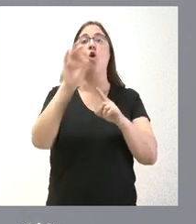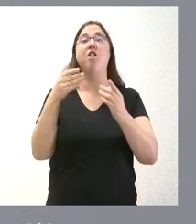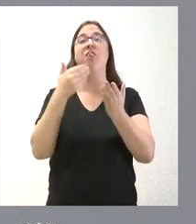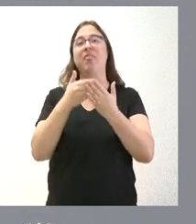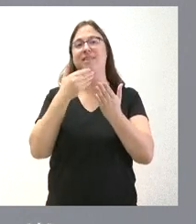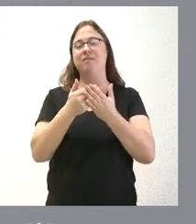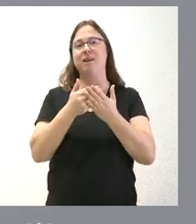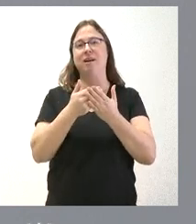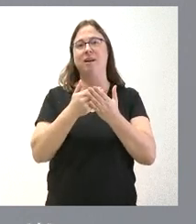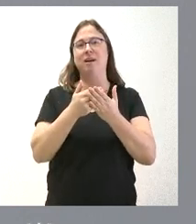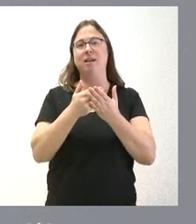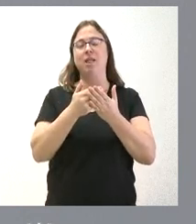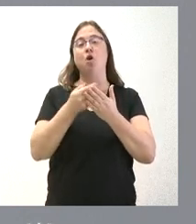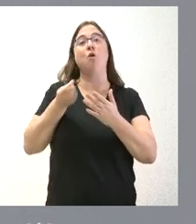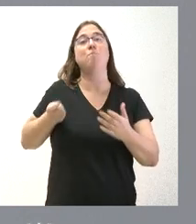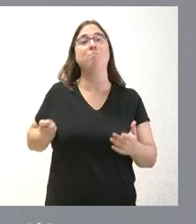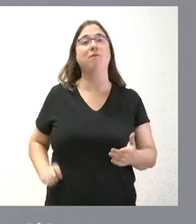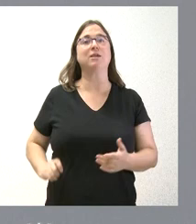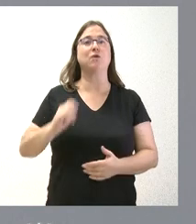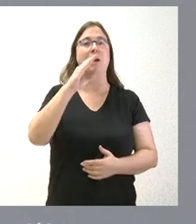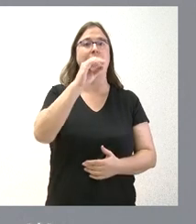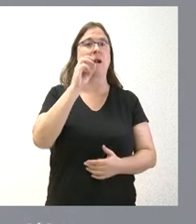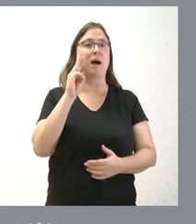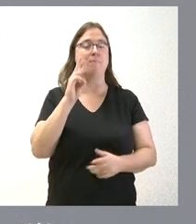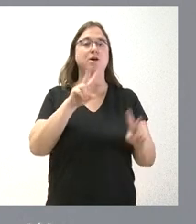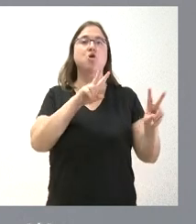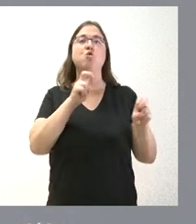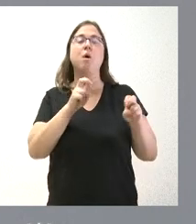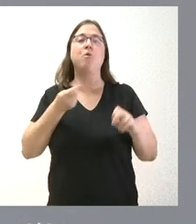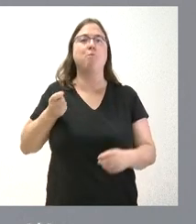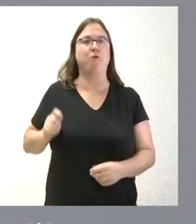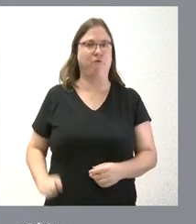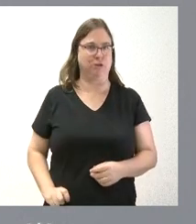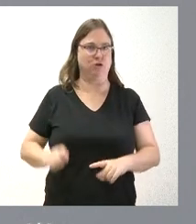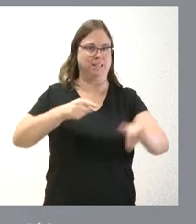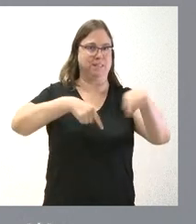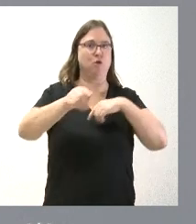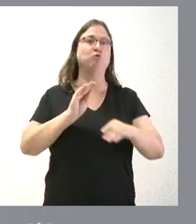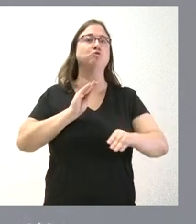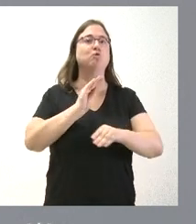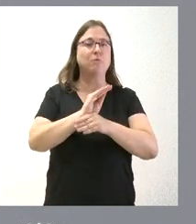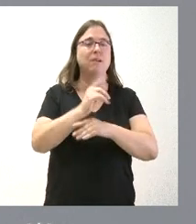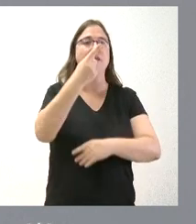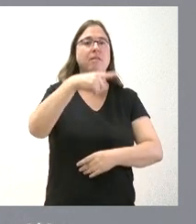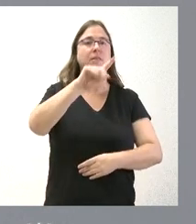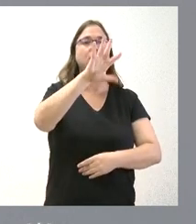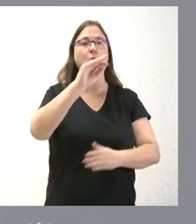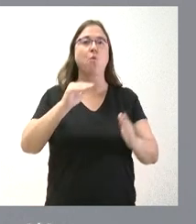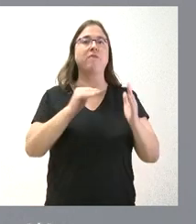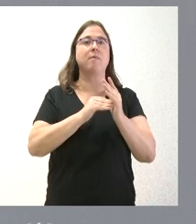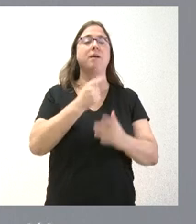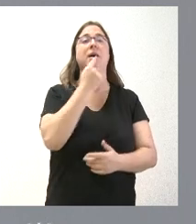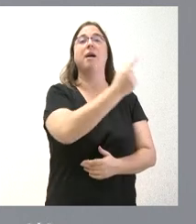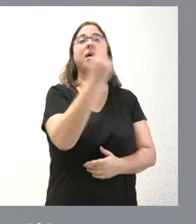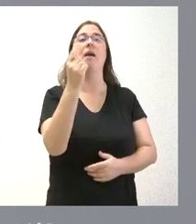de actitud profesional CAP de nuevos profesionales del transporte y se subvenciona de esta forma con 150.000 euros a cada una